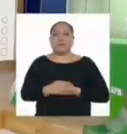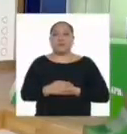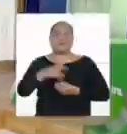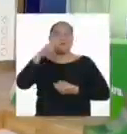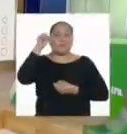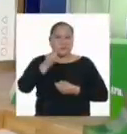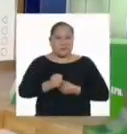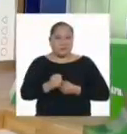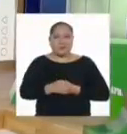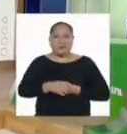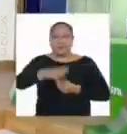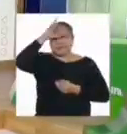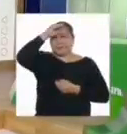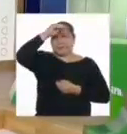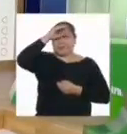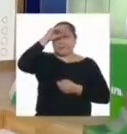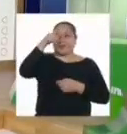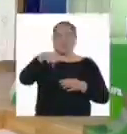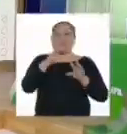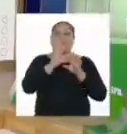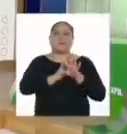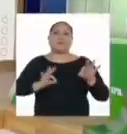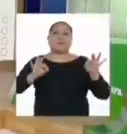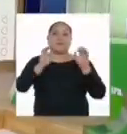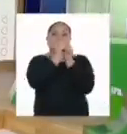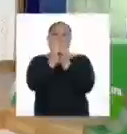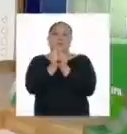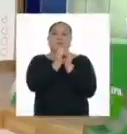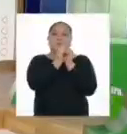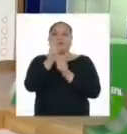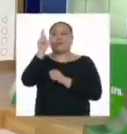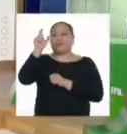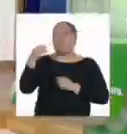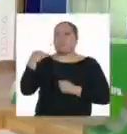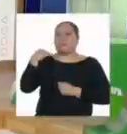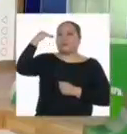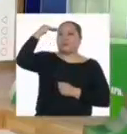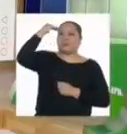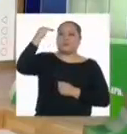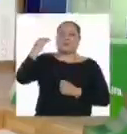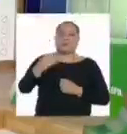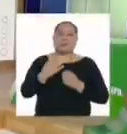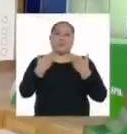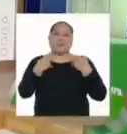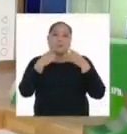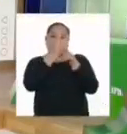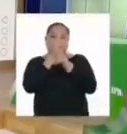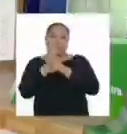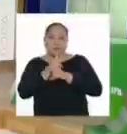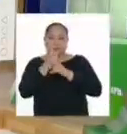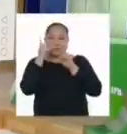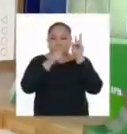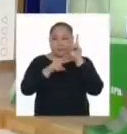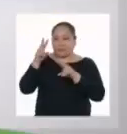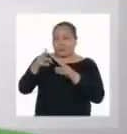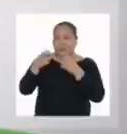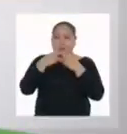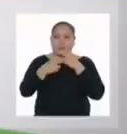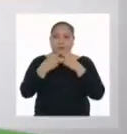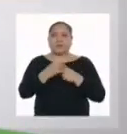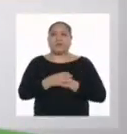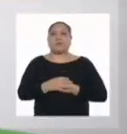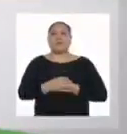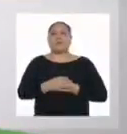¡Claro que sí! Chicas, chicos, es importante que estén acompañados de alguna persona adulta y tengan mucho cuidado para prever contingencias.